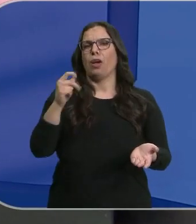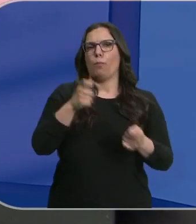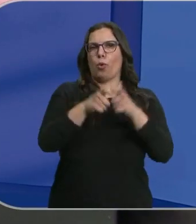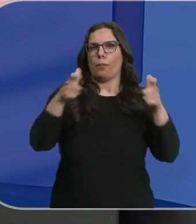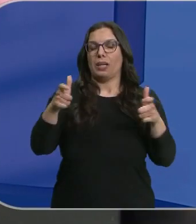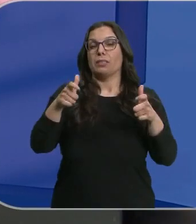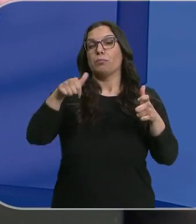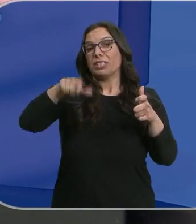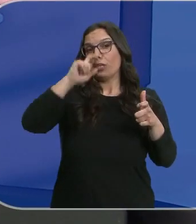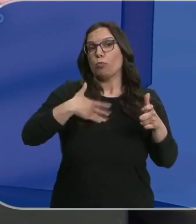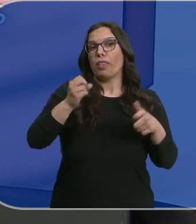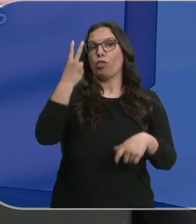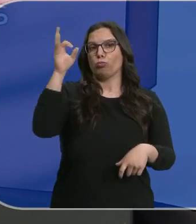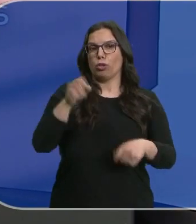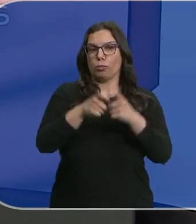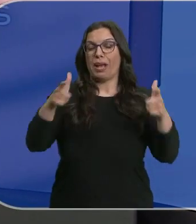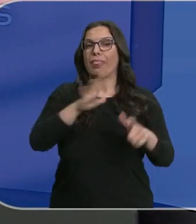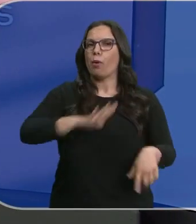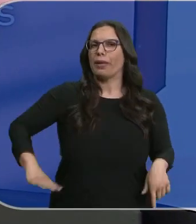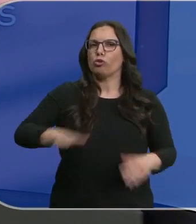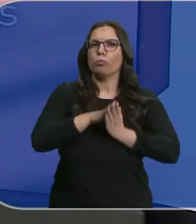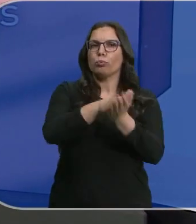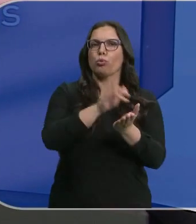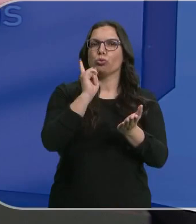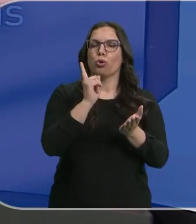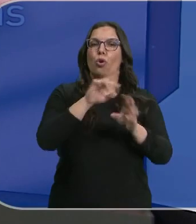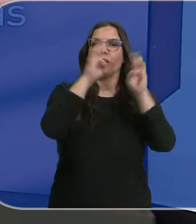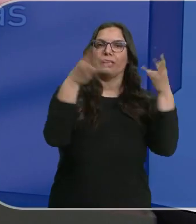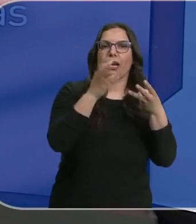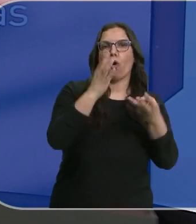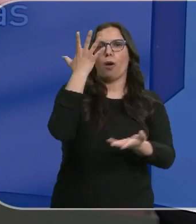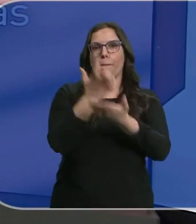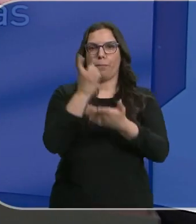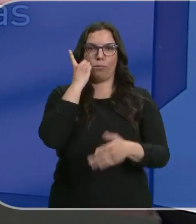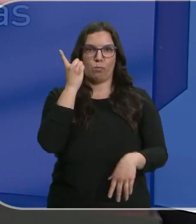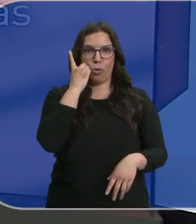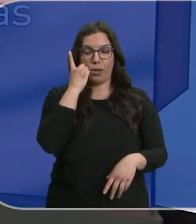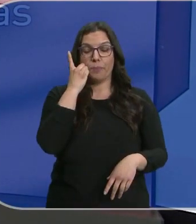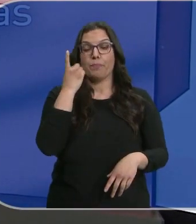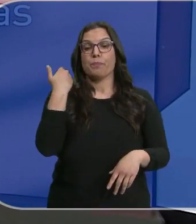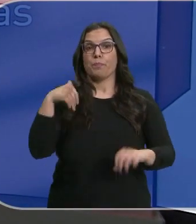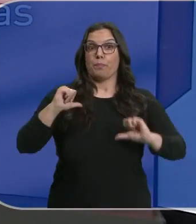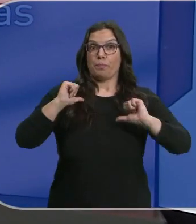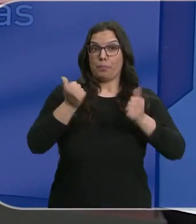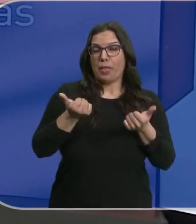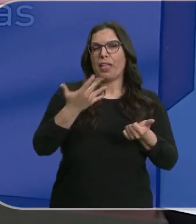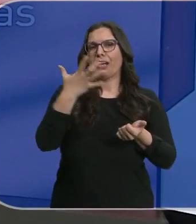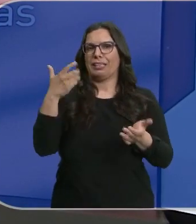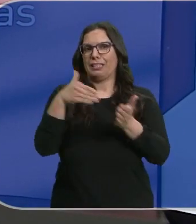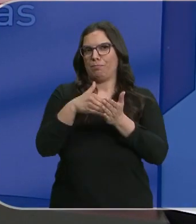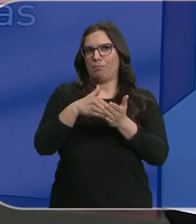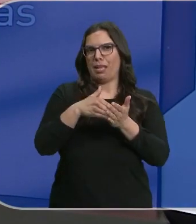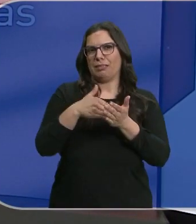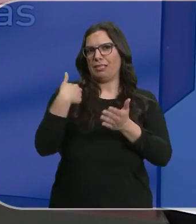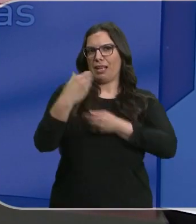2%. De momento solo se pueden presentar por internet y aplicación móvil. Y en estas primeras horas ya se ha alcanzado el medio millón en España.